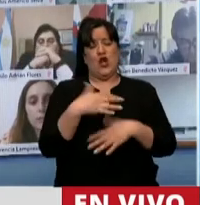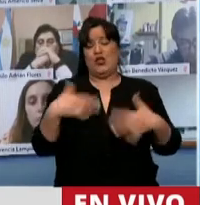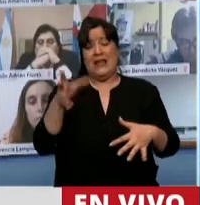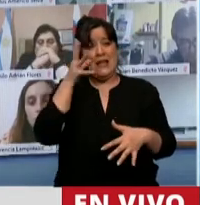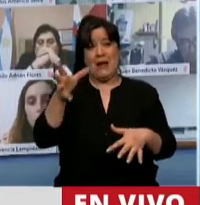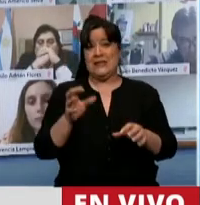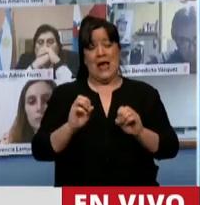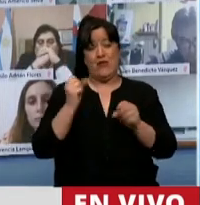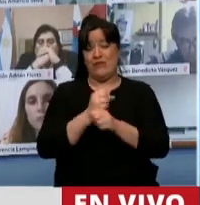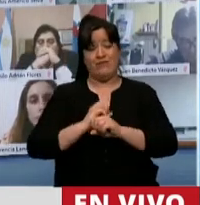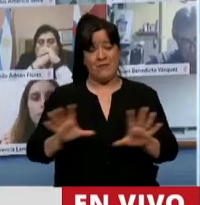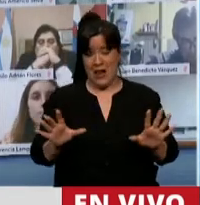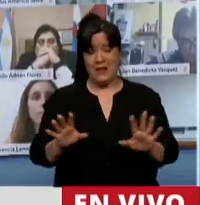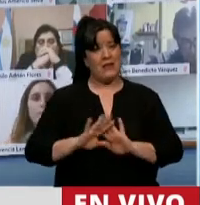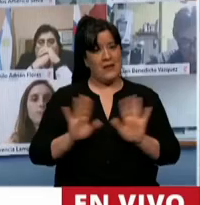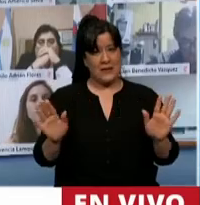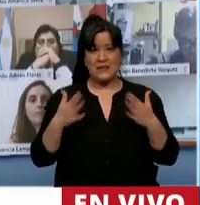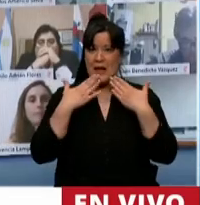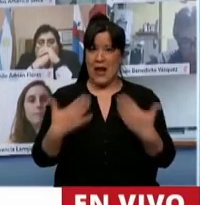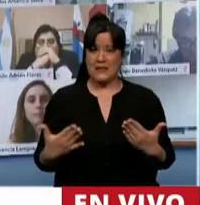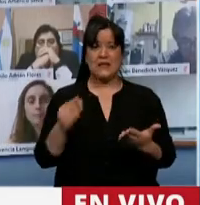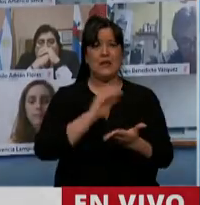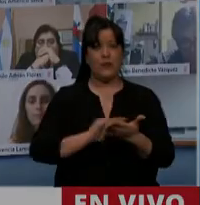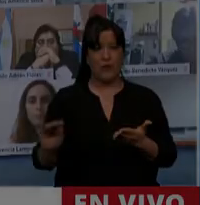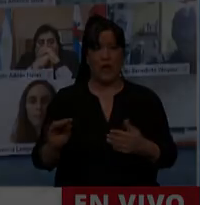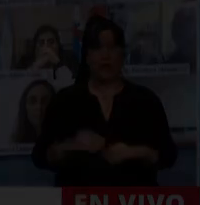Muchas gracias, Presidente. Gracias, Diputado.